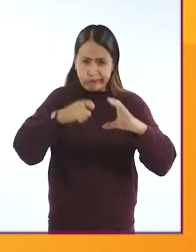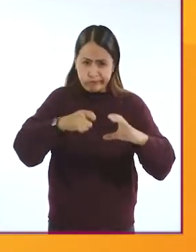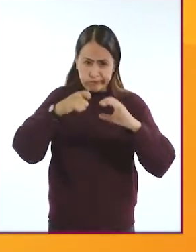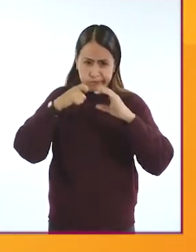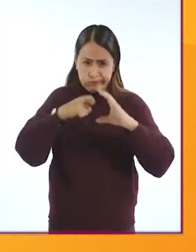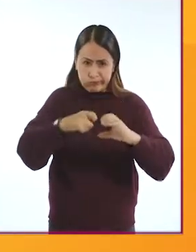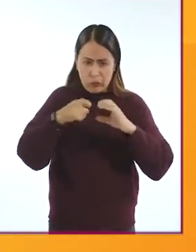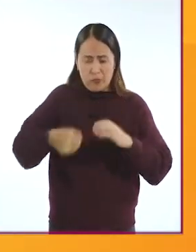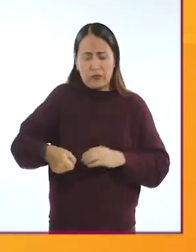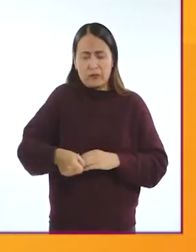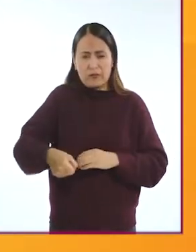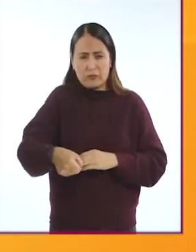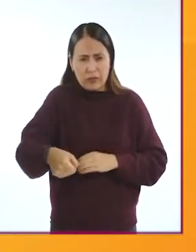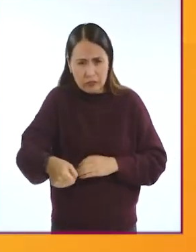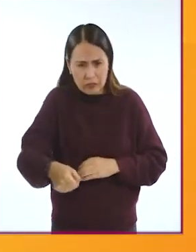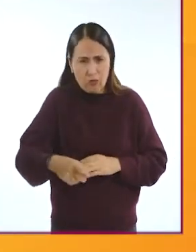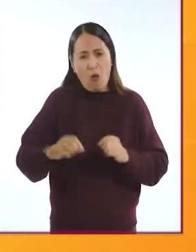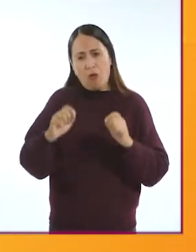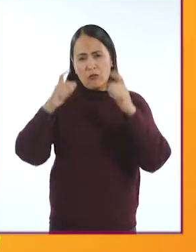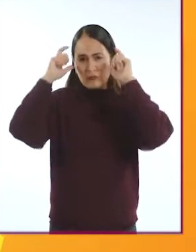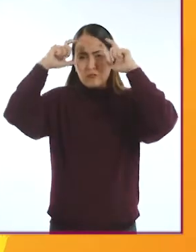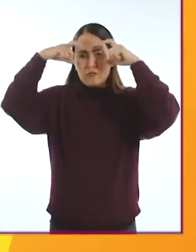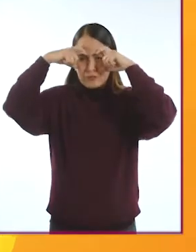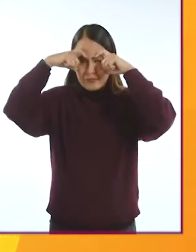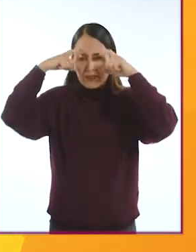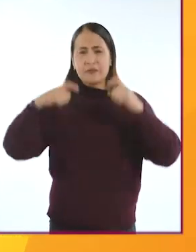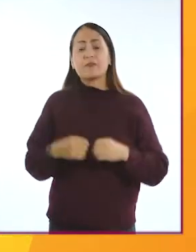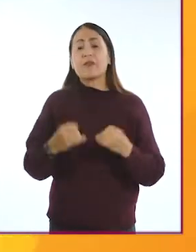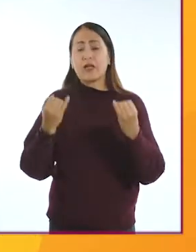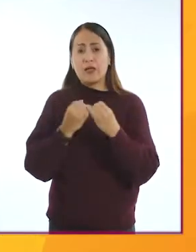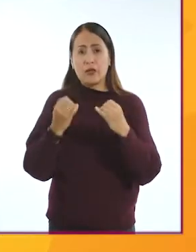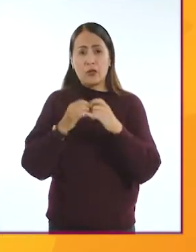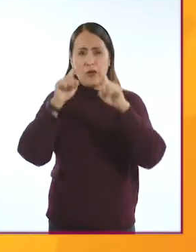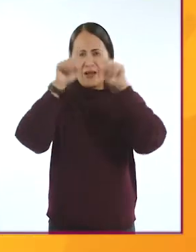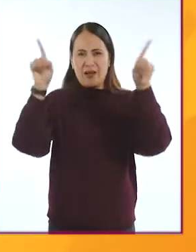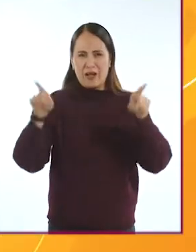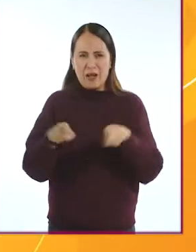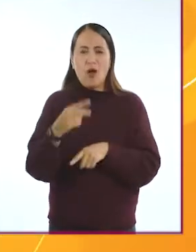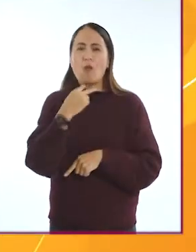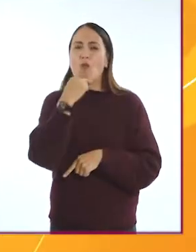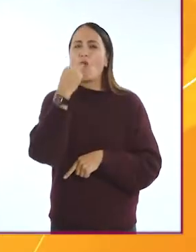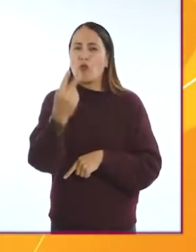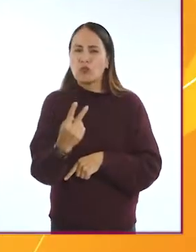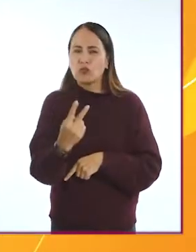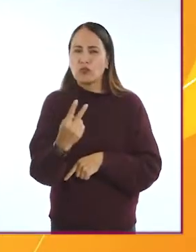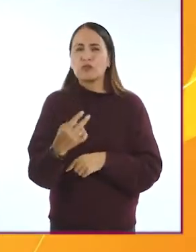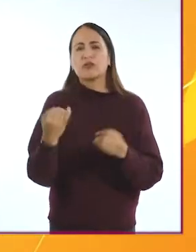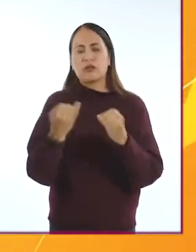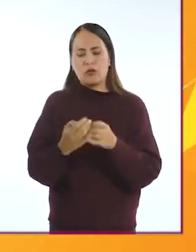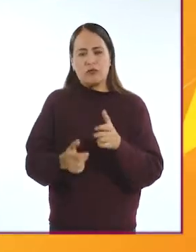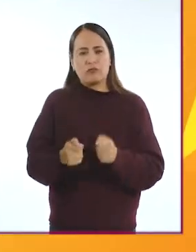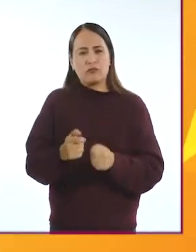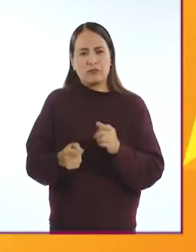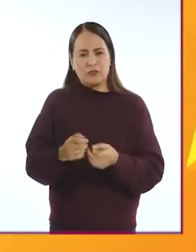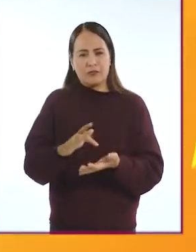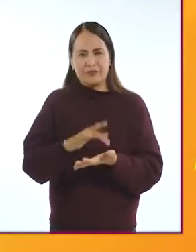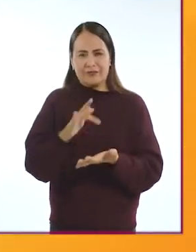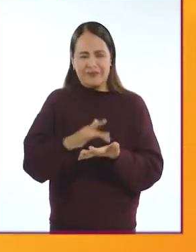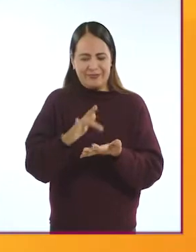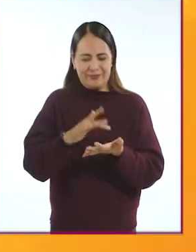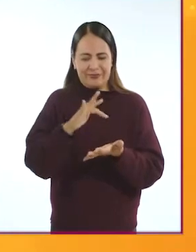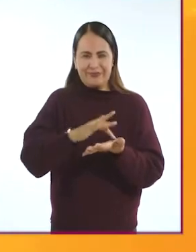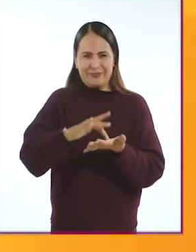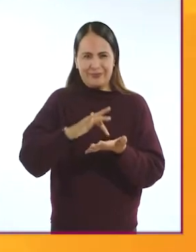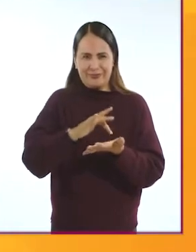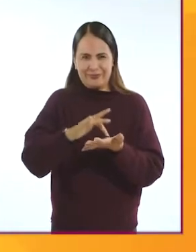los bastones. O más modernas, como los programas para leer las pantallas y reconocer la voz, o dispositivos portátiles para tomar notas en braille,